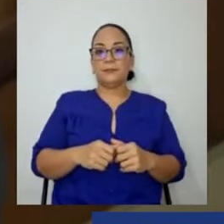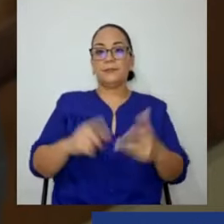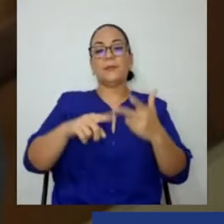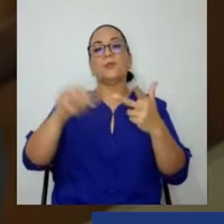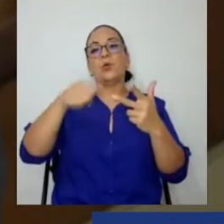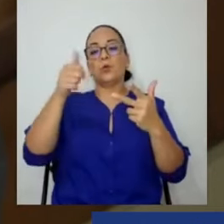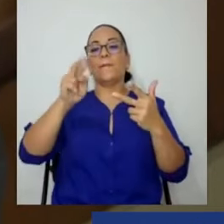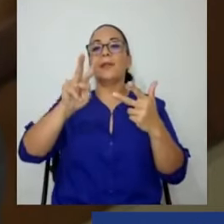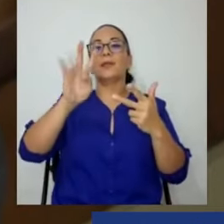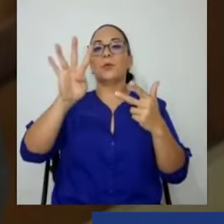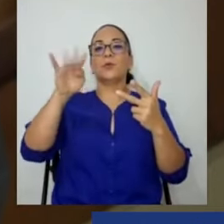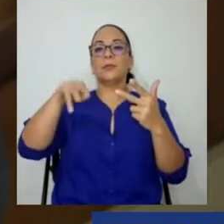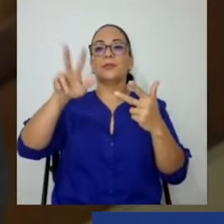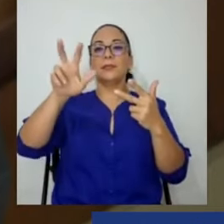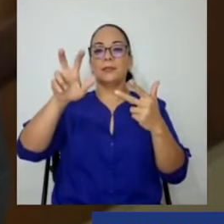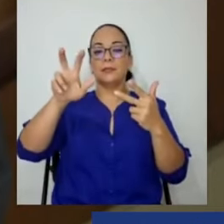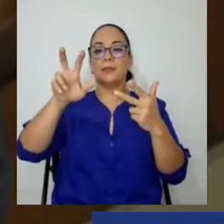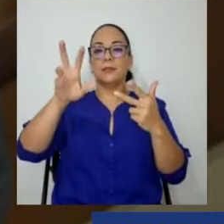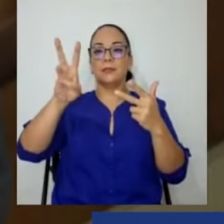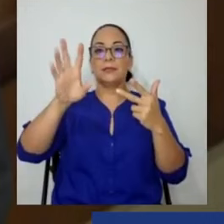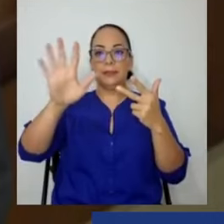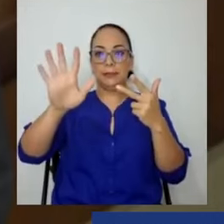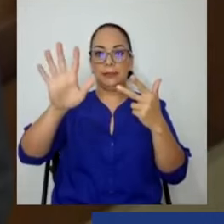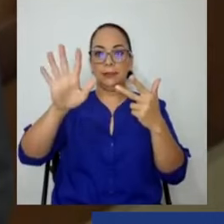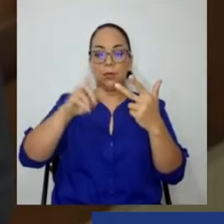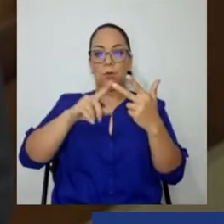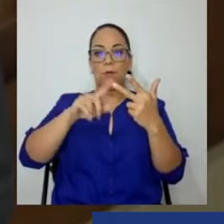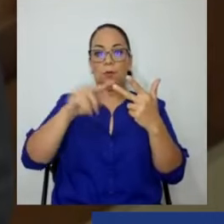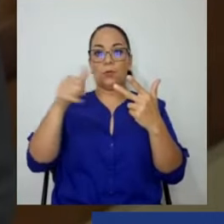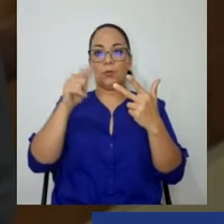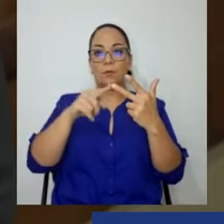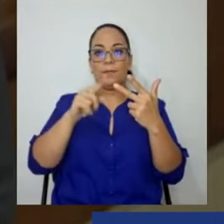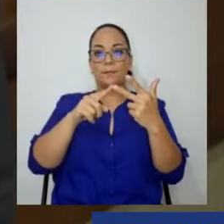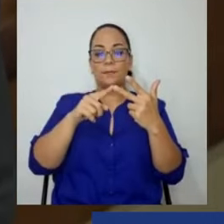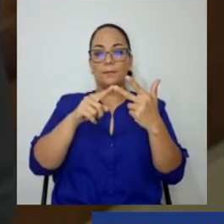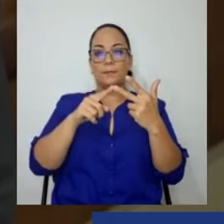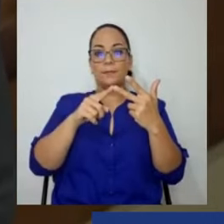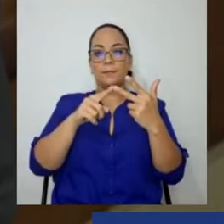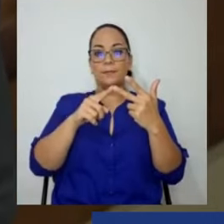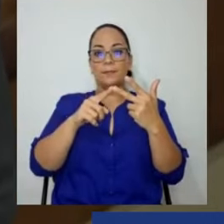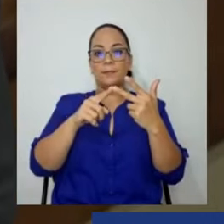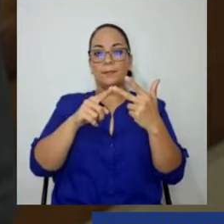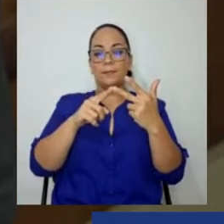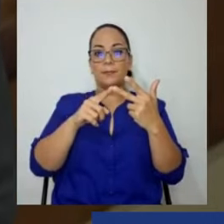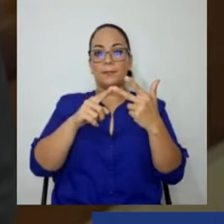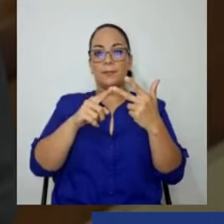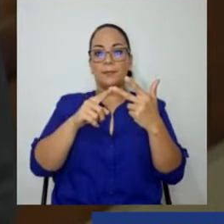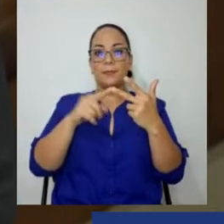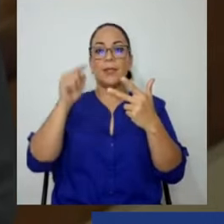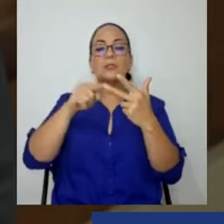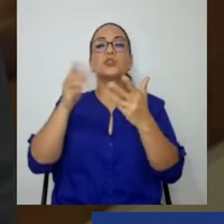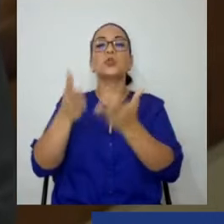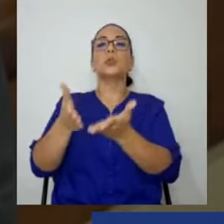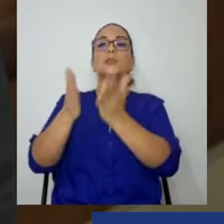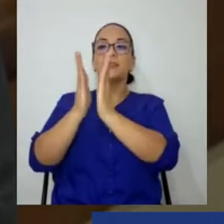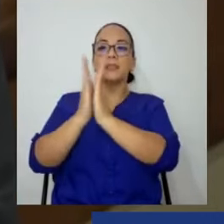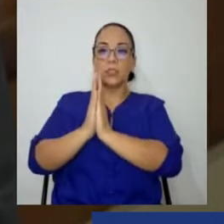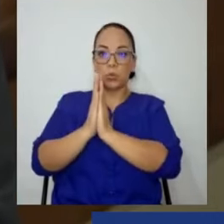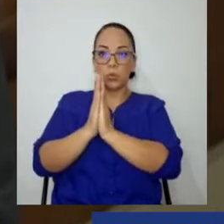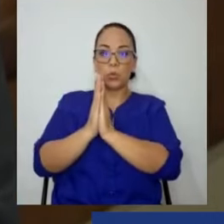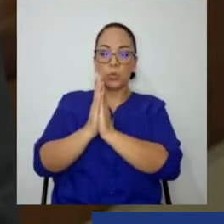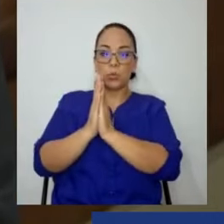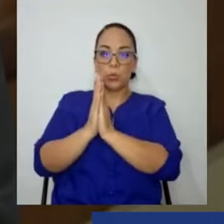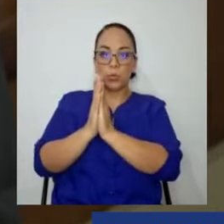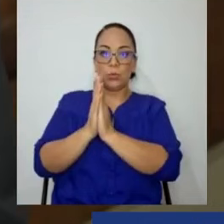.365. Que el que pide en este es la solicitud para que